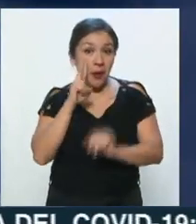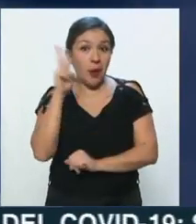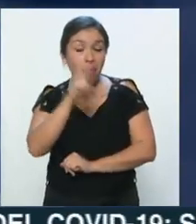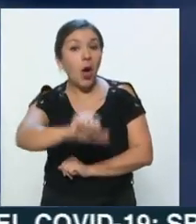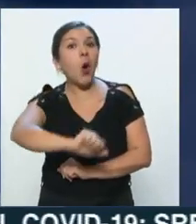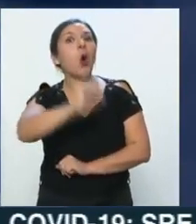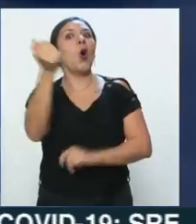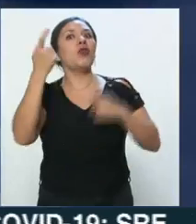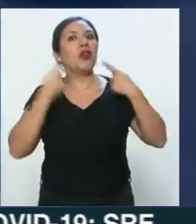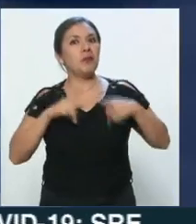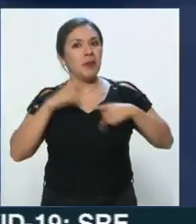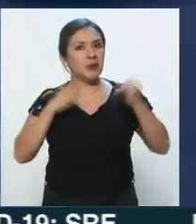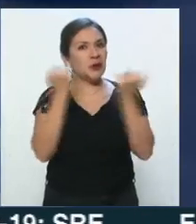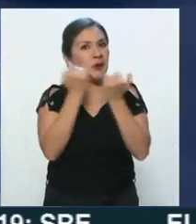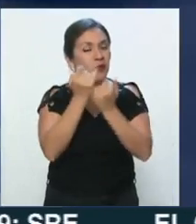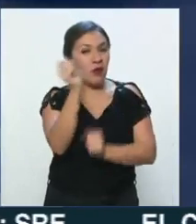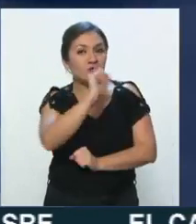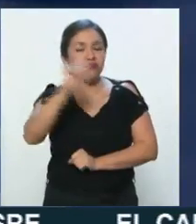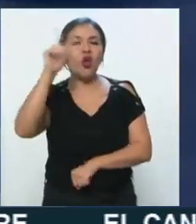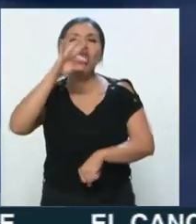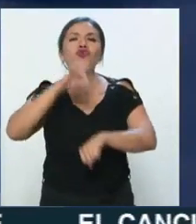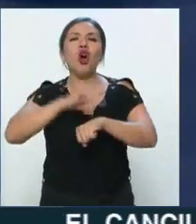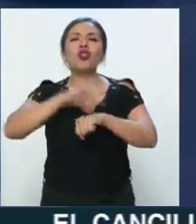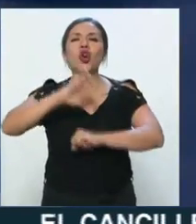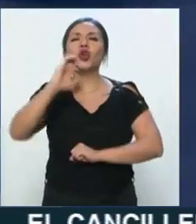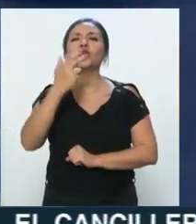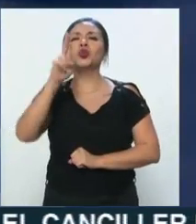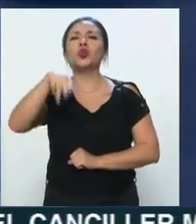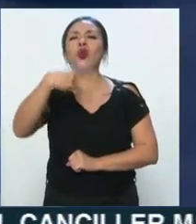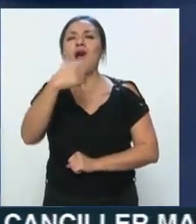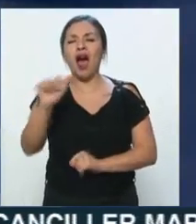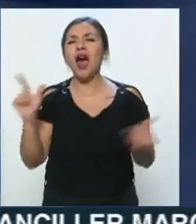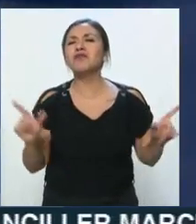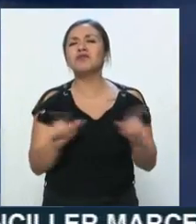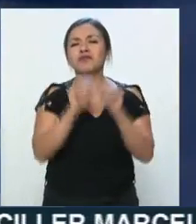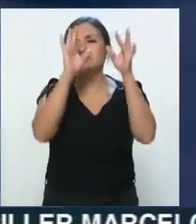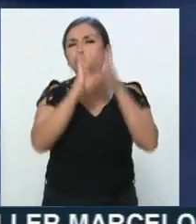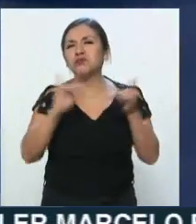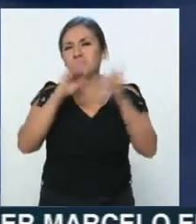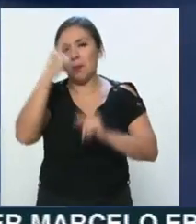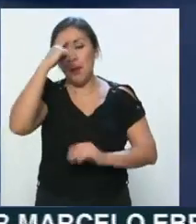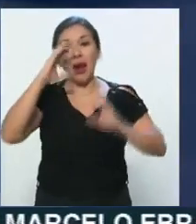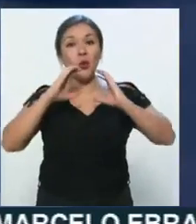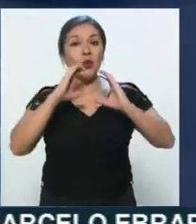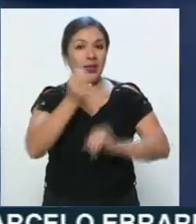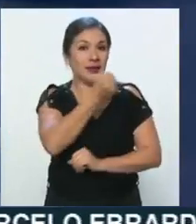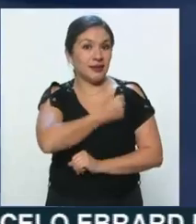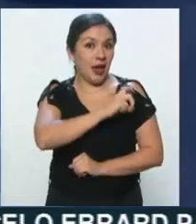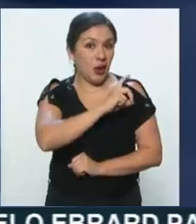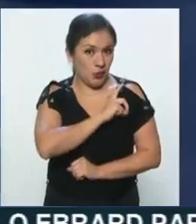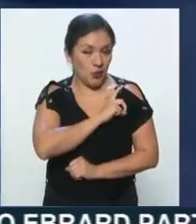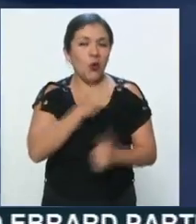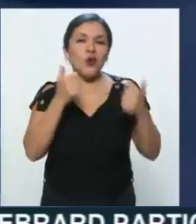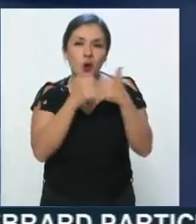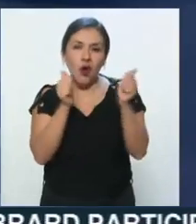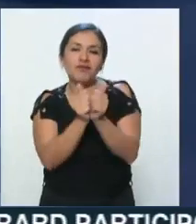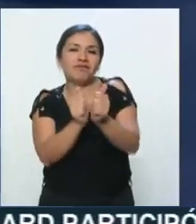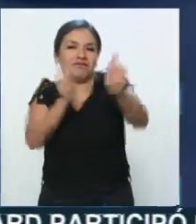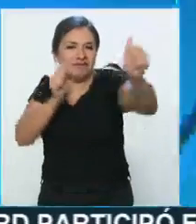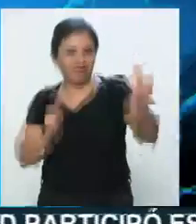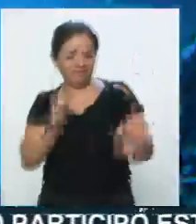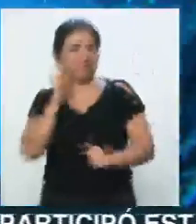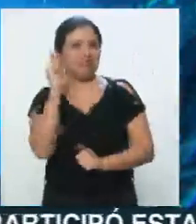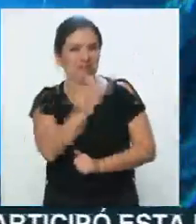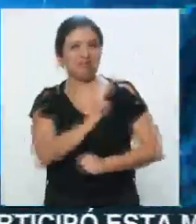personaje indiscutible de nuestro país, el doctor Chunga, nos comparte una excelente opción para cuidar de nuestra salud con sana distancia. Vamos a